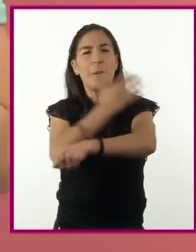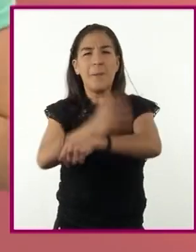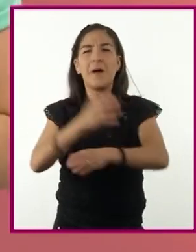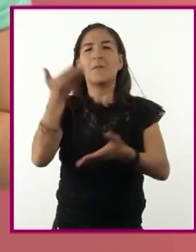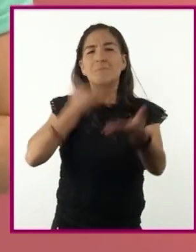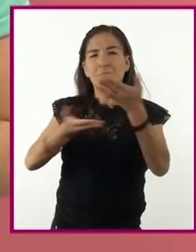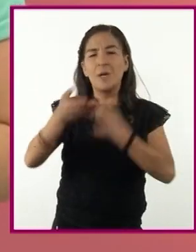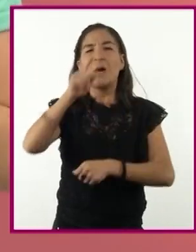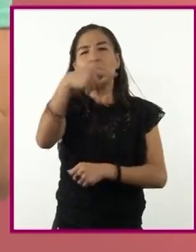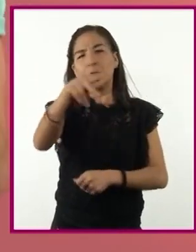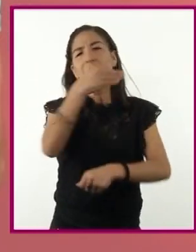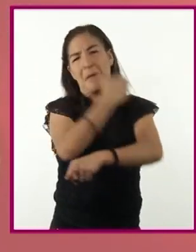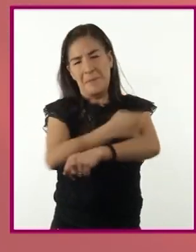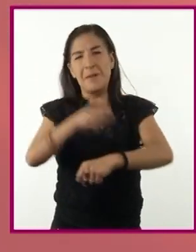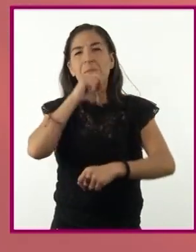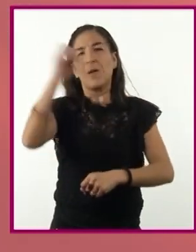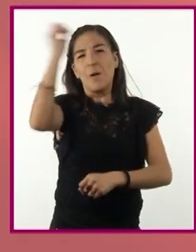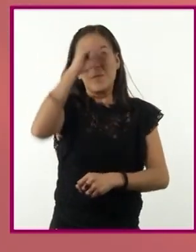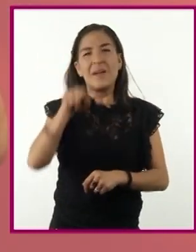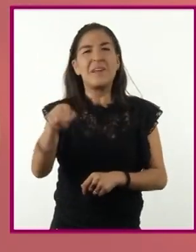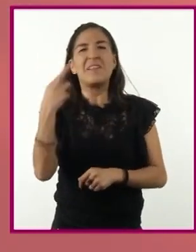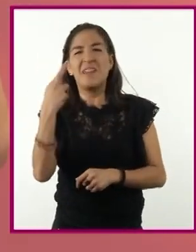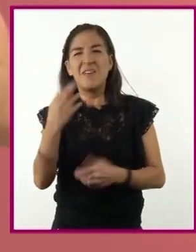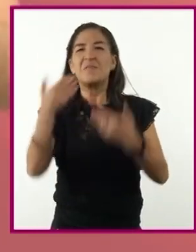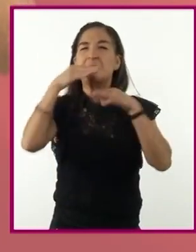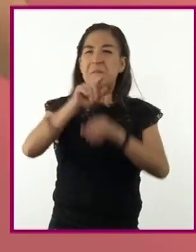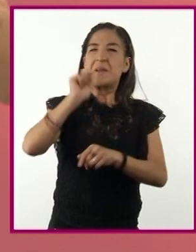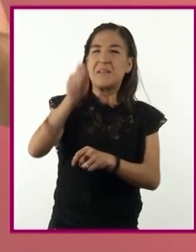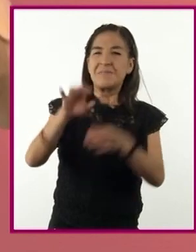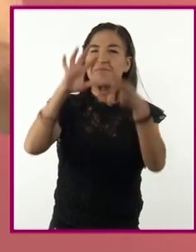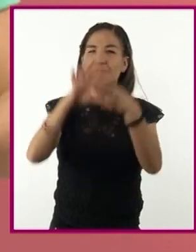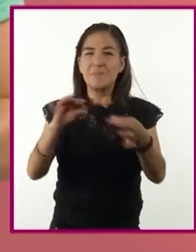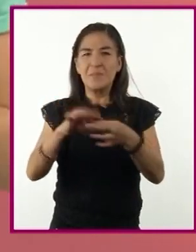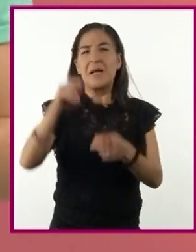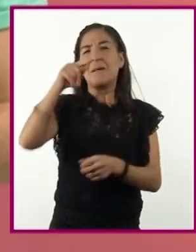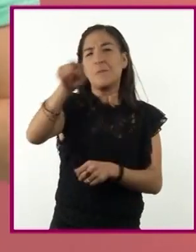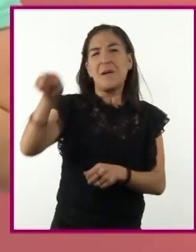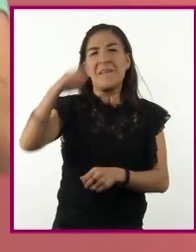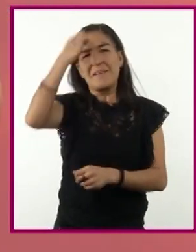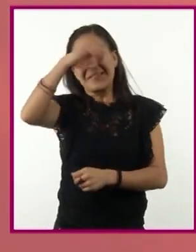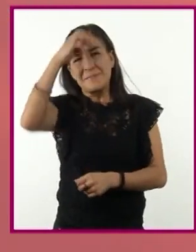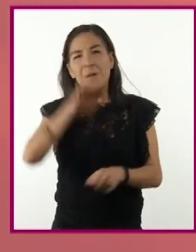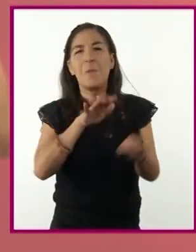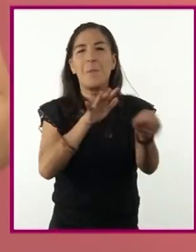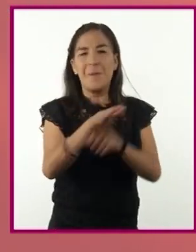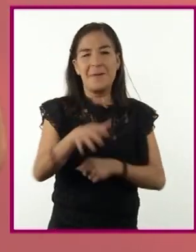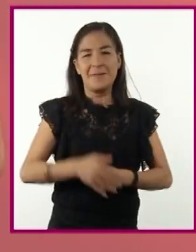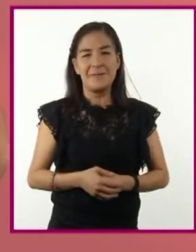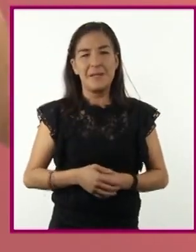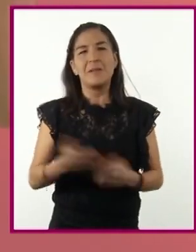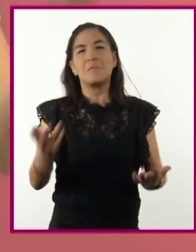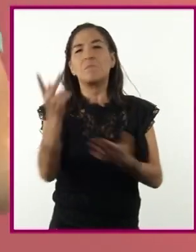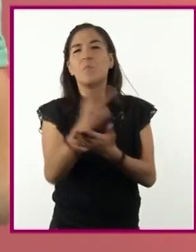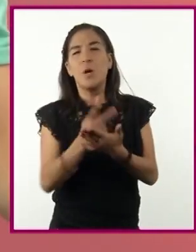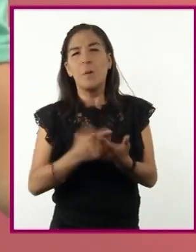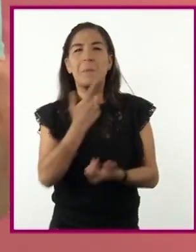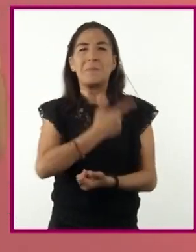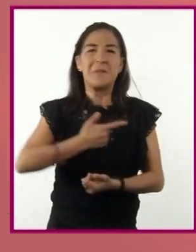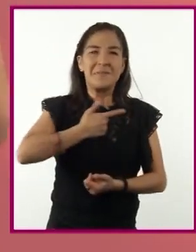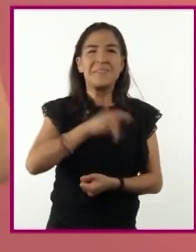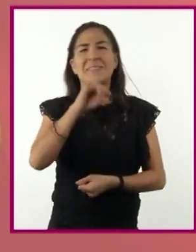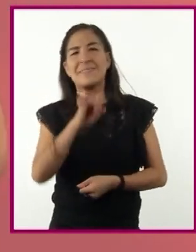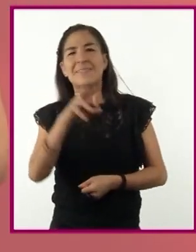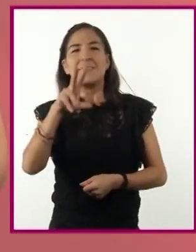sus opiniones acerca de la radio y expresen sus experiencias. Por ejemplo, los programas que les gusta o no,